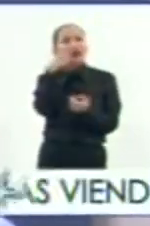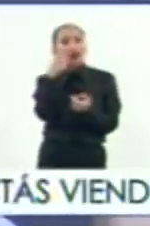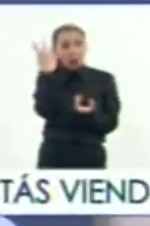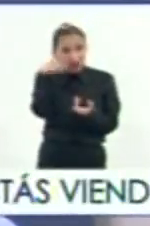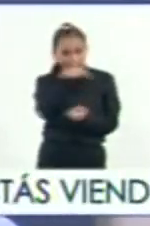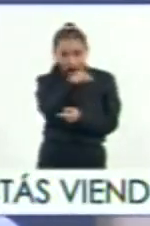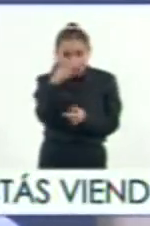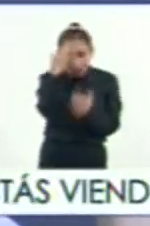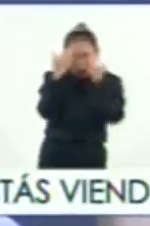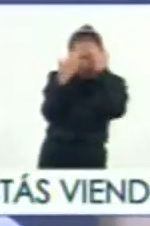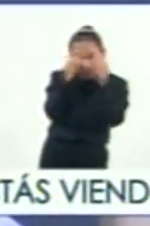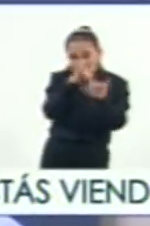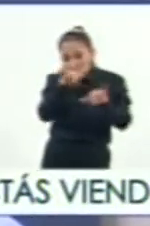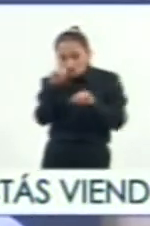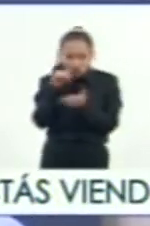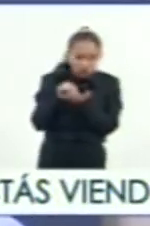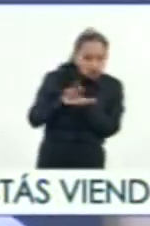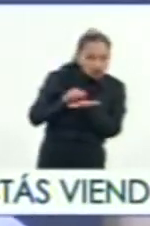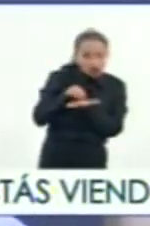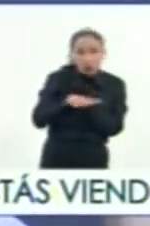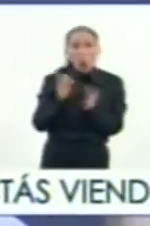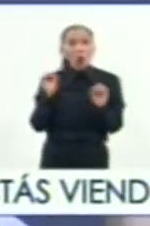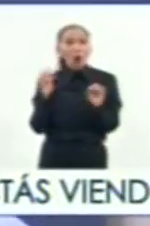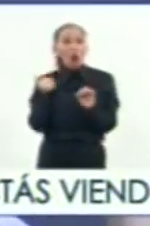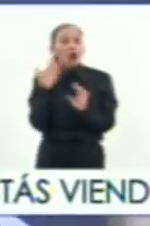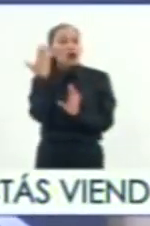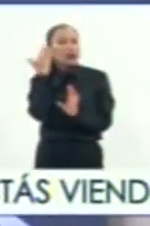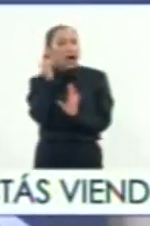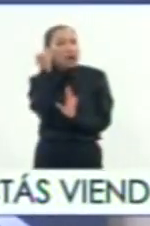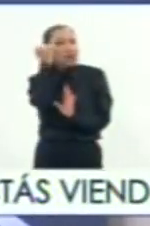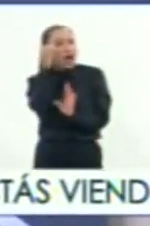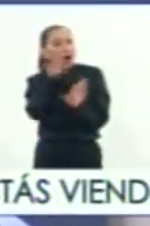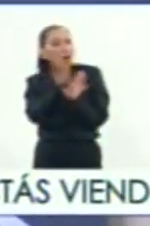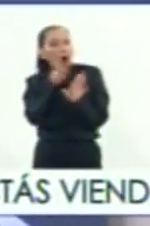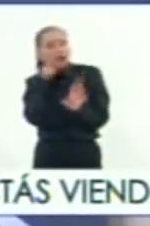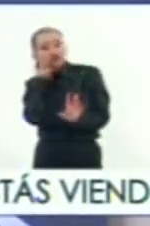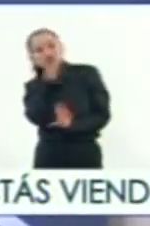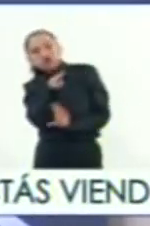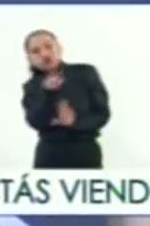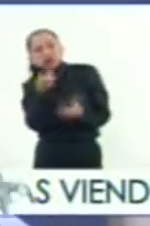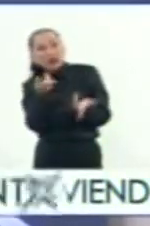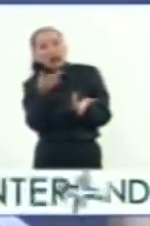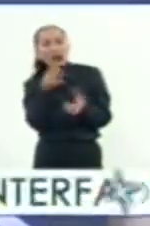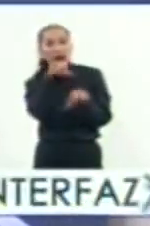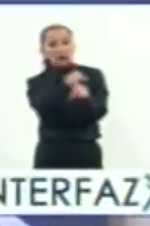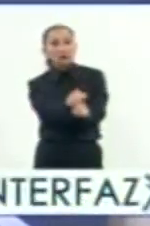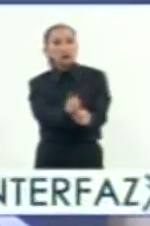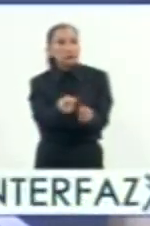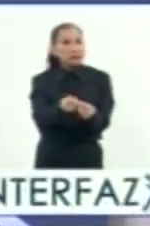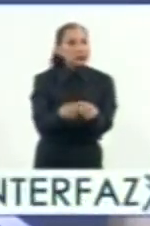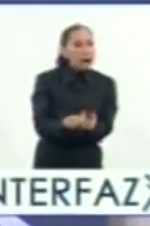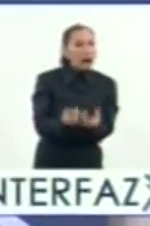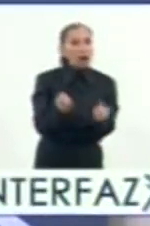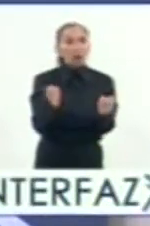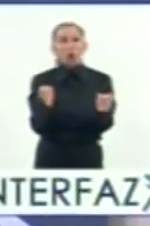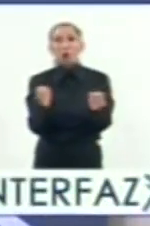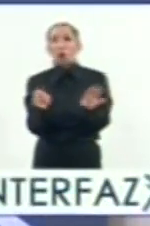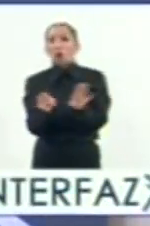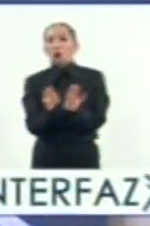¿Recorrer, hacer estas tipografías o ya más o menos tener una visión de lo que fue la conquista, ir